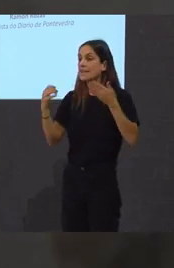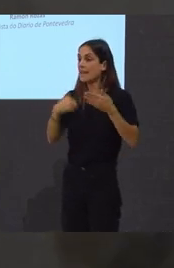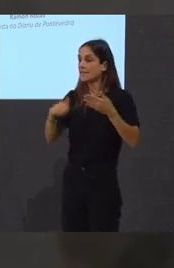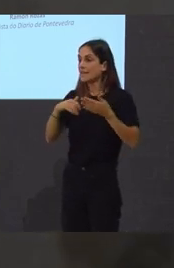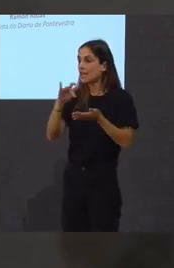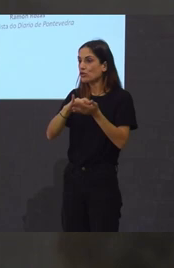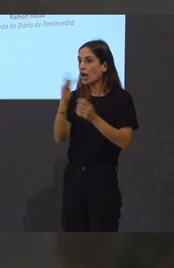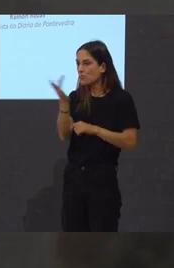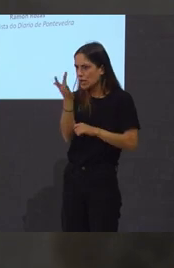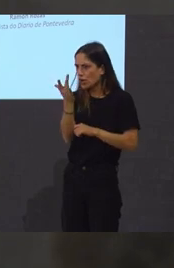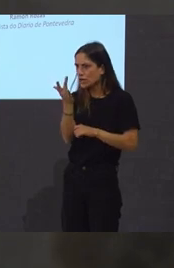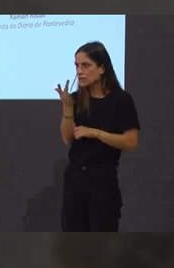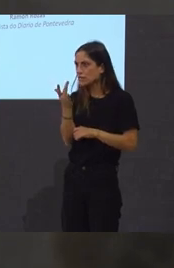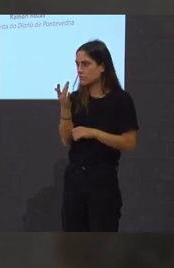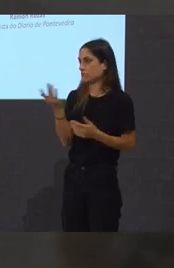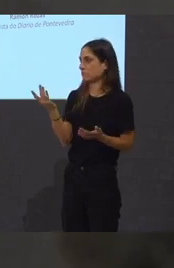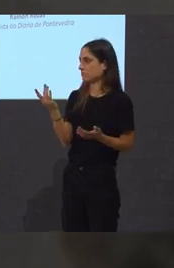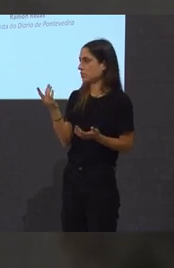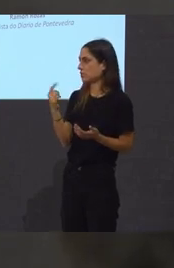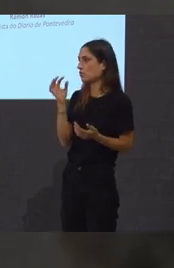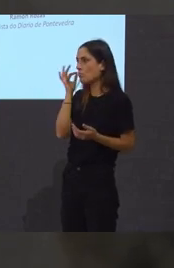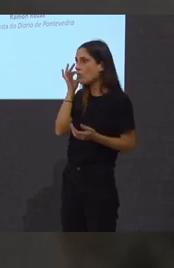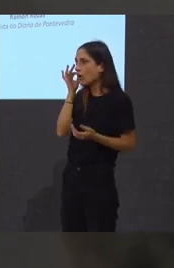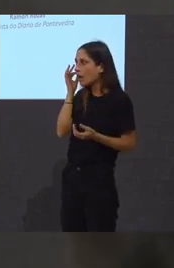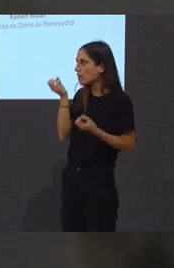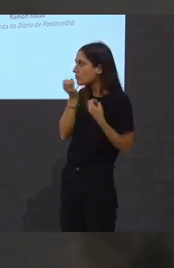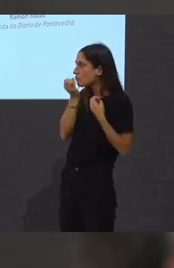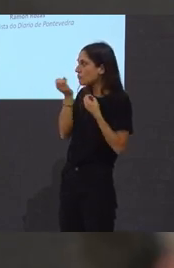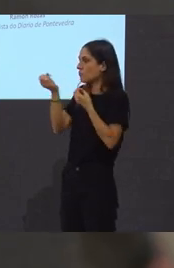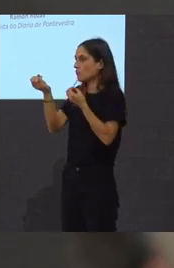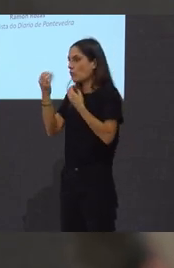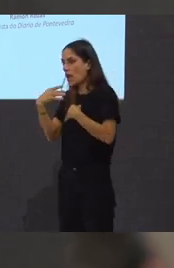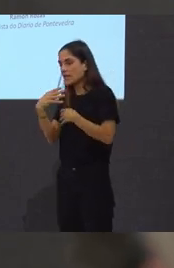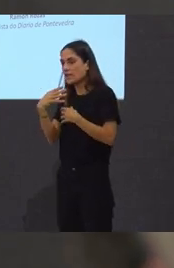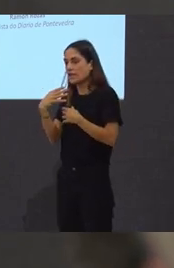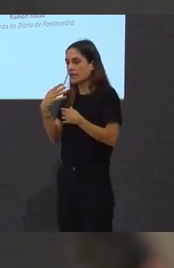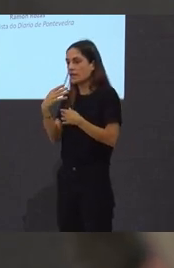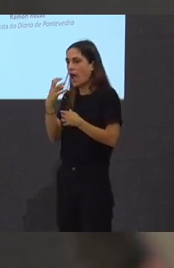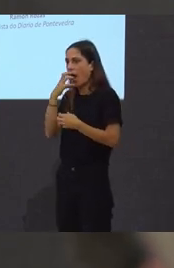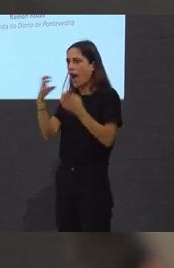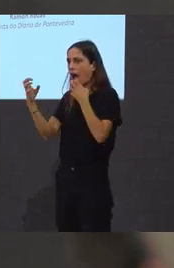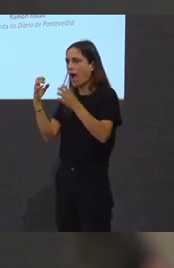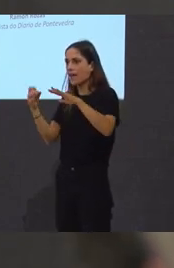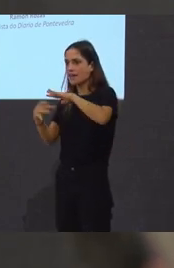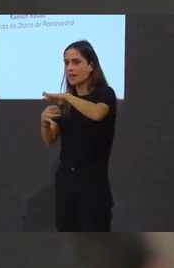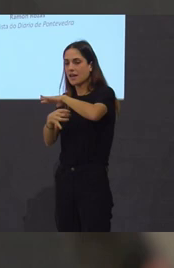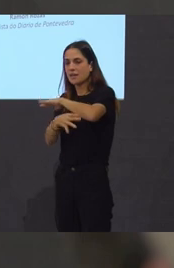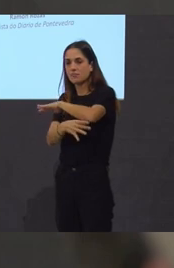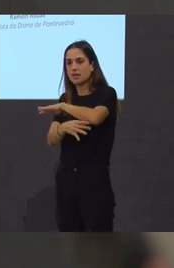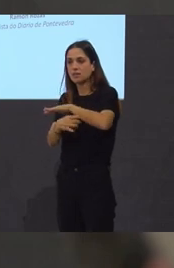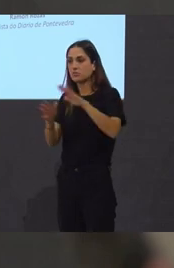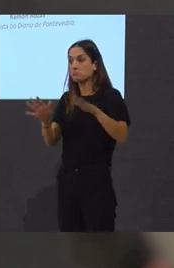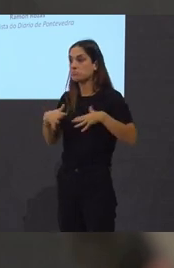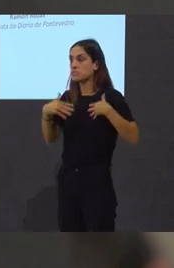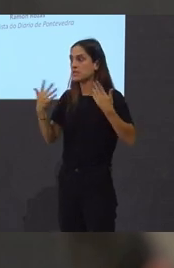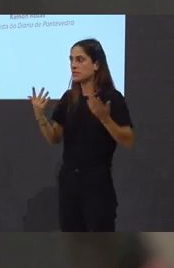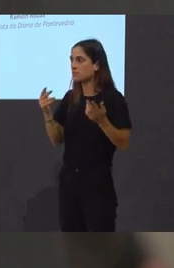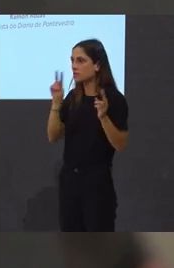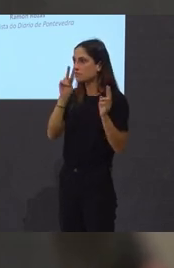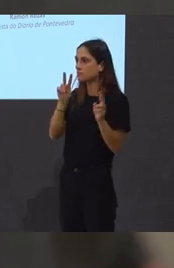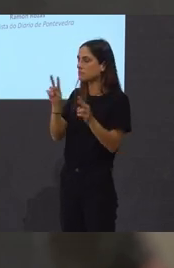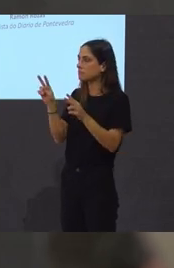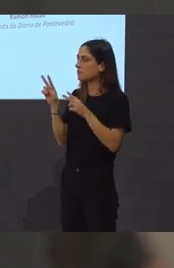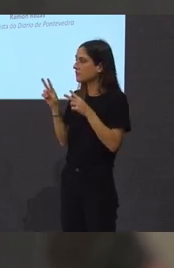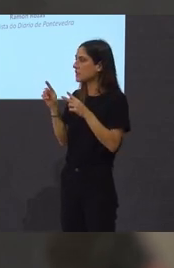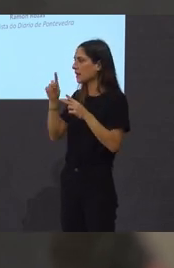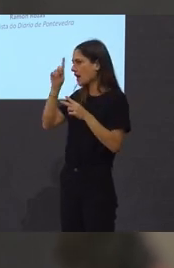e la tía empezou a narrar esto no metro e de repente vimos como